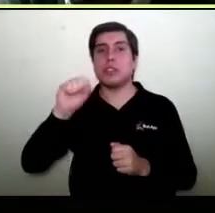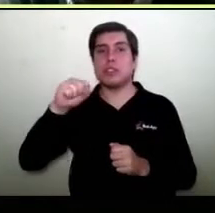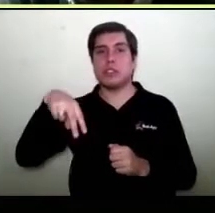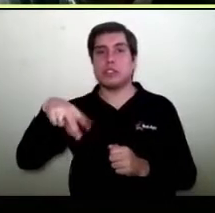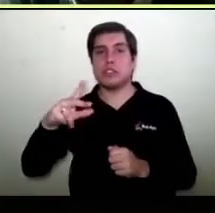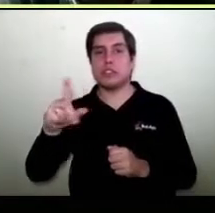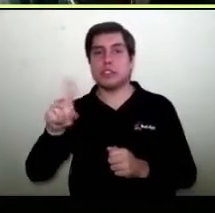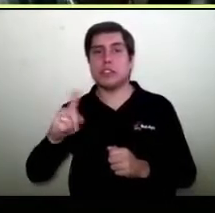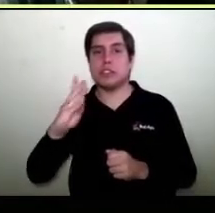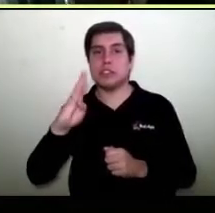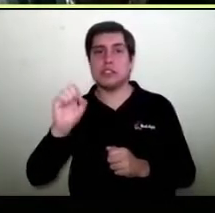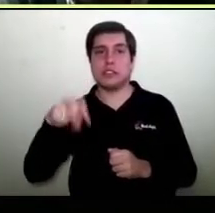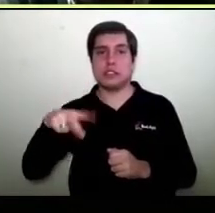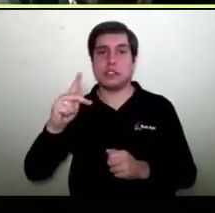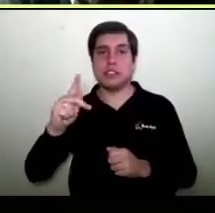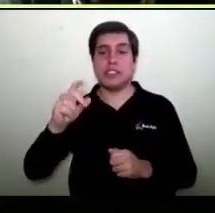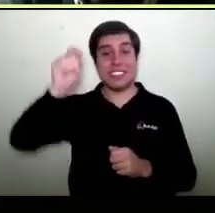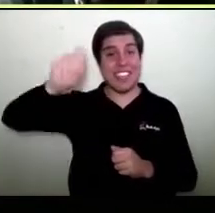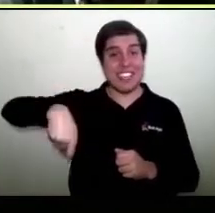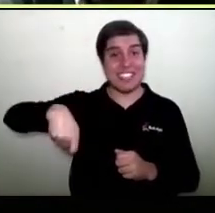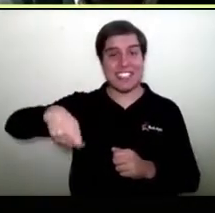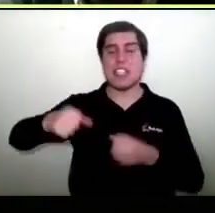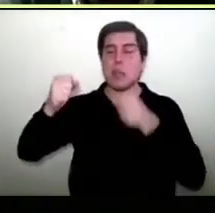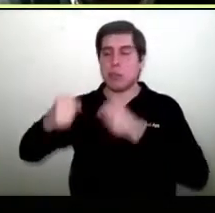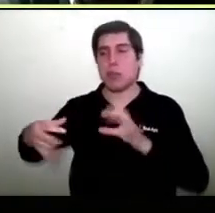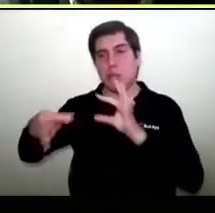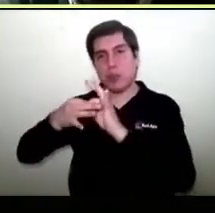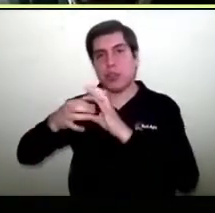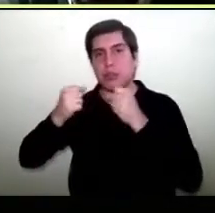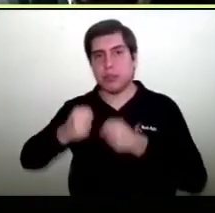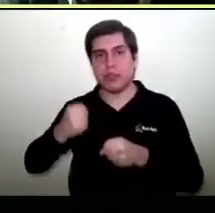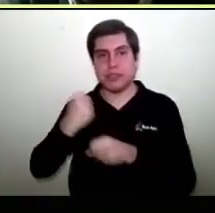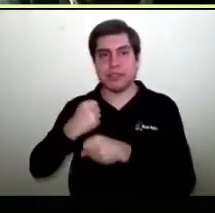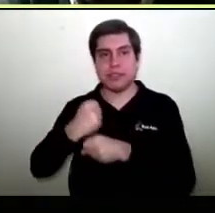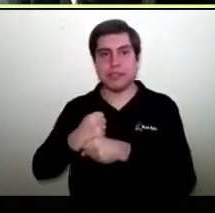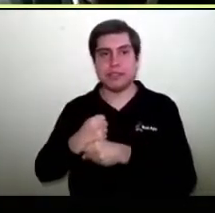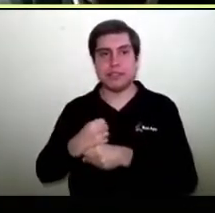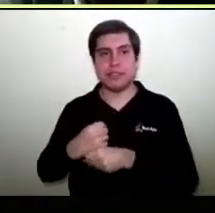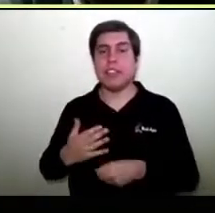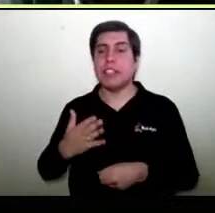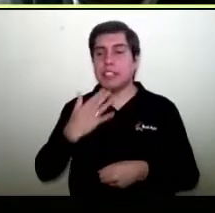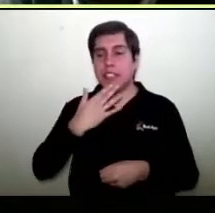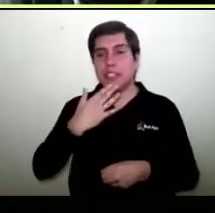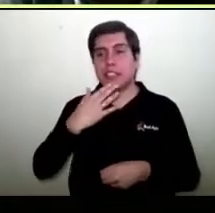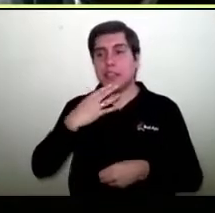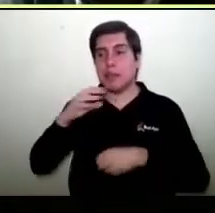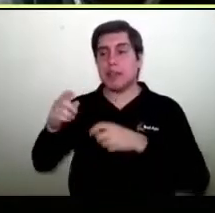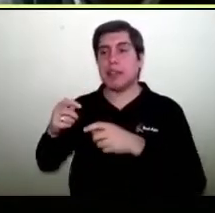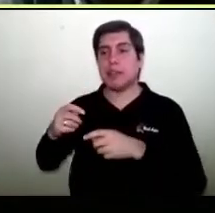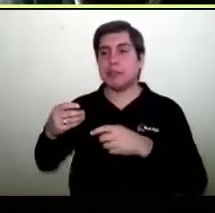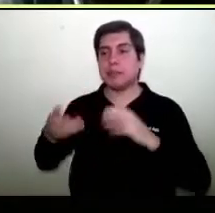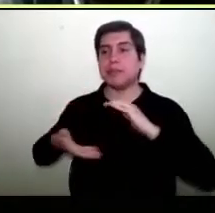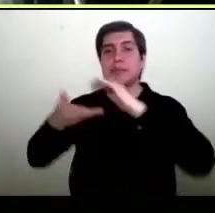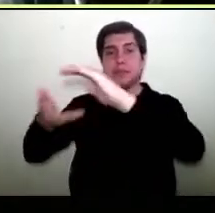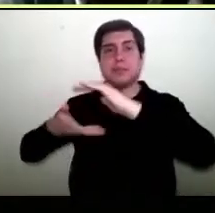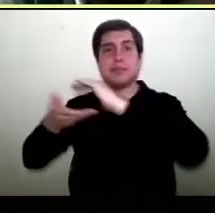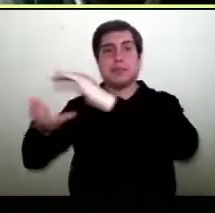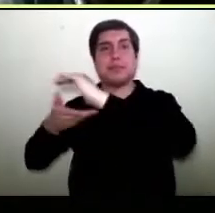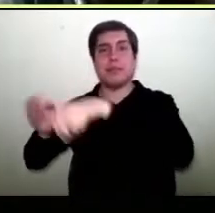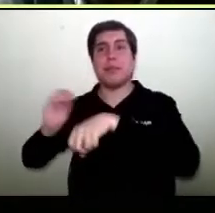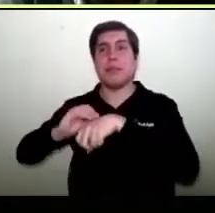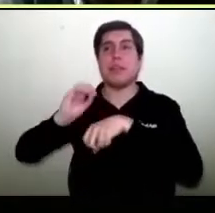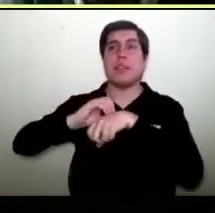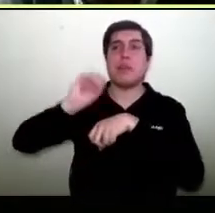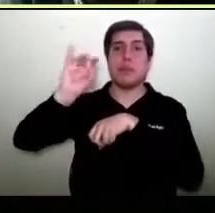botón de pago rápidamente. ¿Tiene opciones de despacho que ofrece cada tienda por separado o un sistema de despacho unificado? Sí, la mayoría